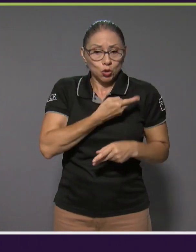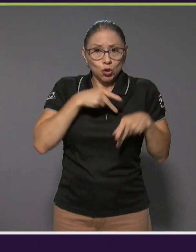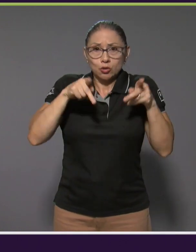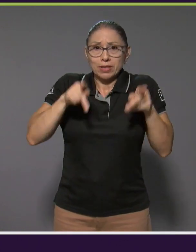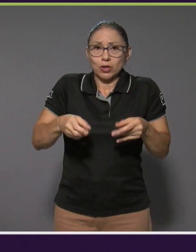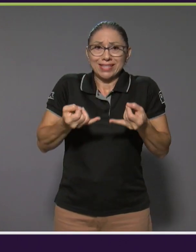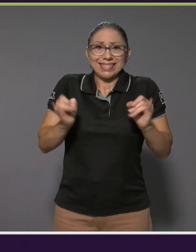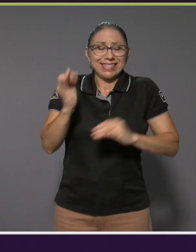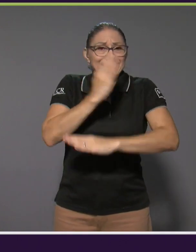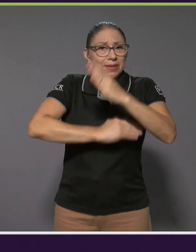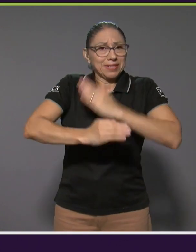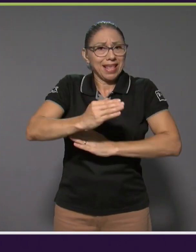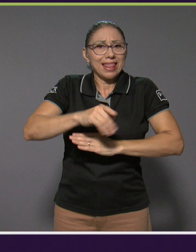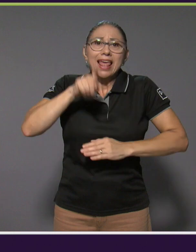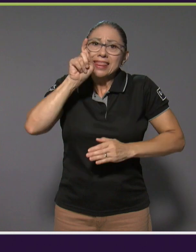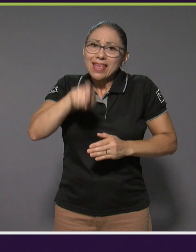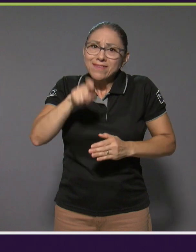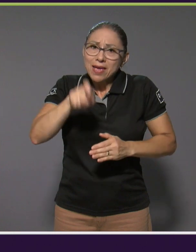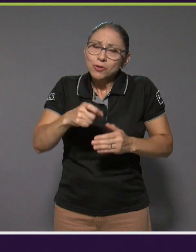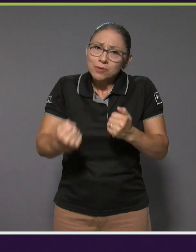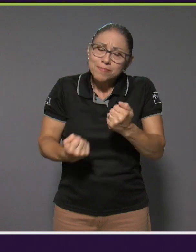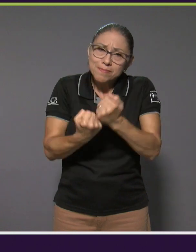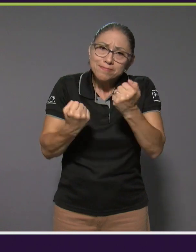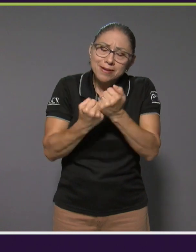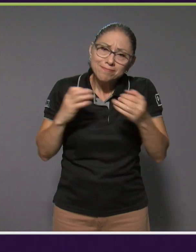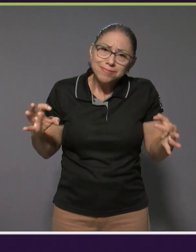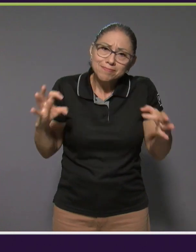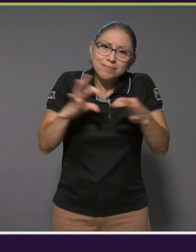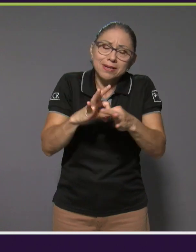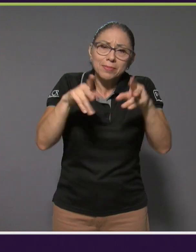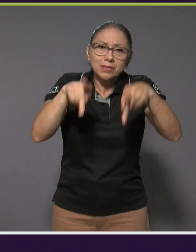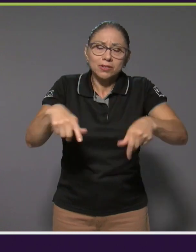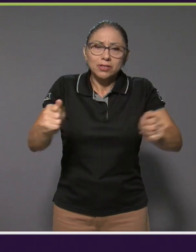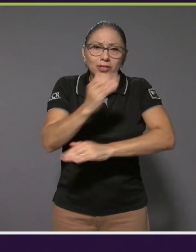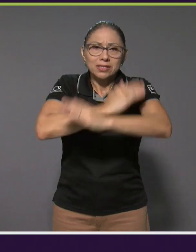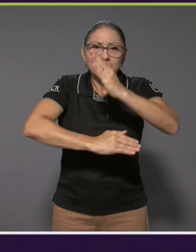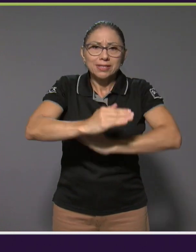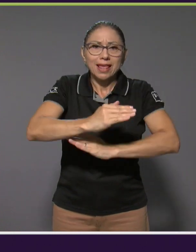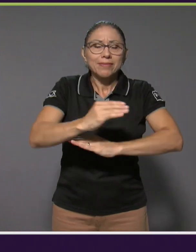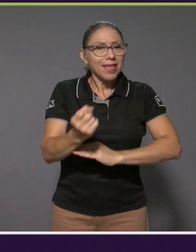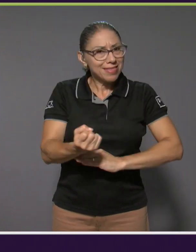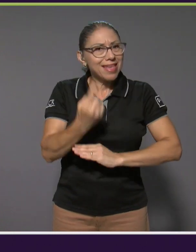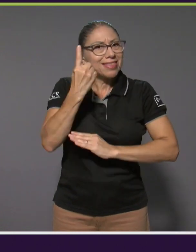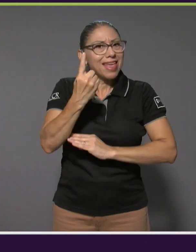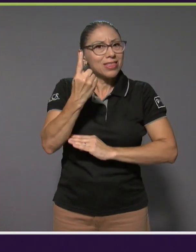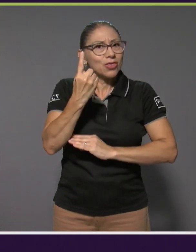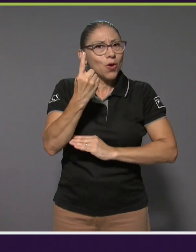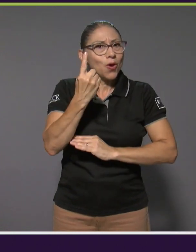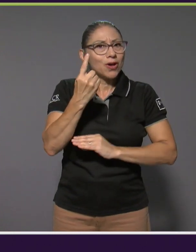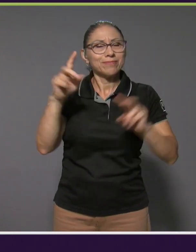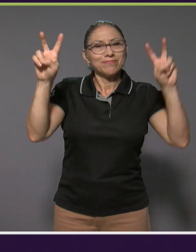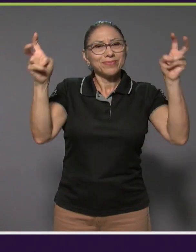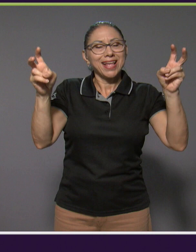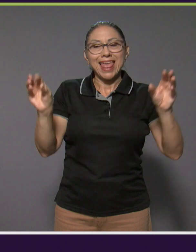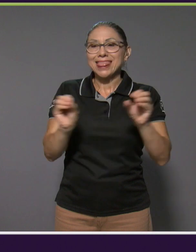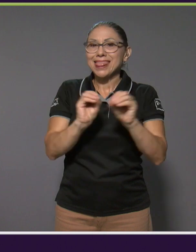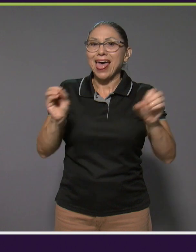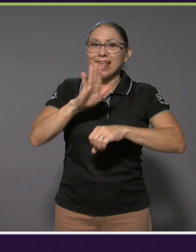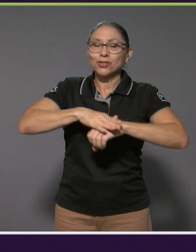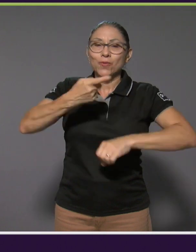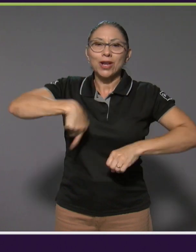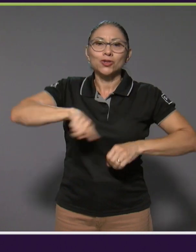sin discapacidad, debemos volvernos aliadas de las personas con discapacidad, pero entendiendo que, nada de nosotros sin nosotros.